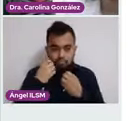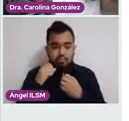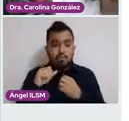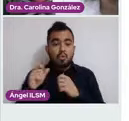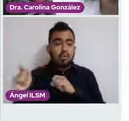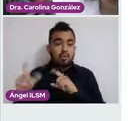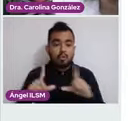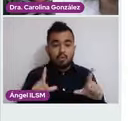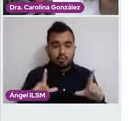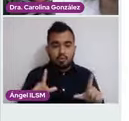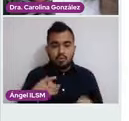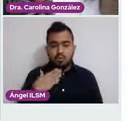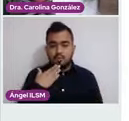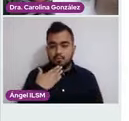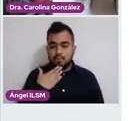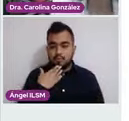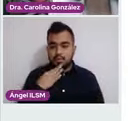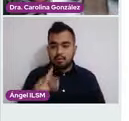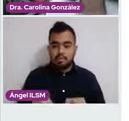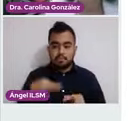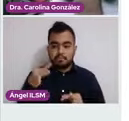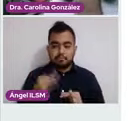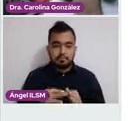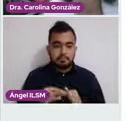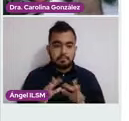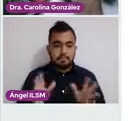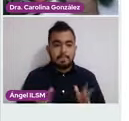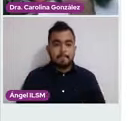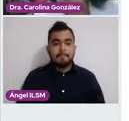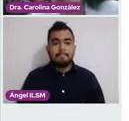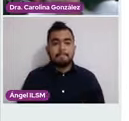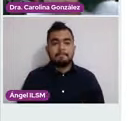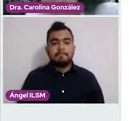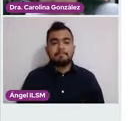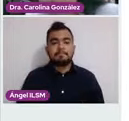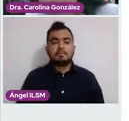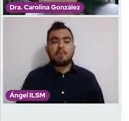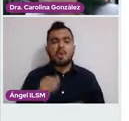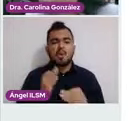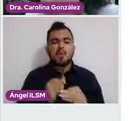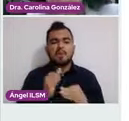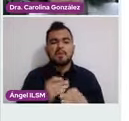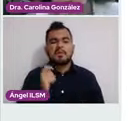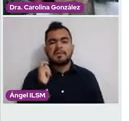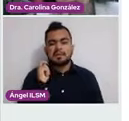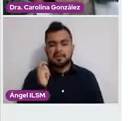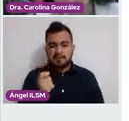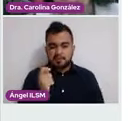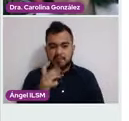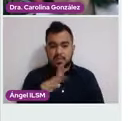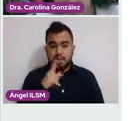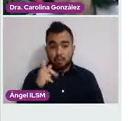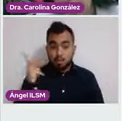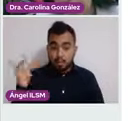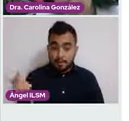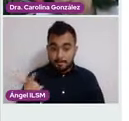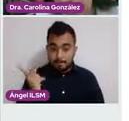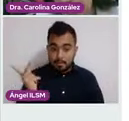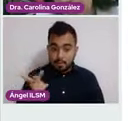Bueno, y ya, bueno, vamos a, pusieron una pregunta de que si tener